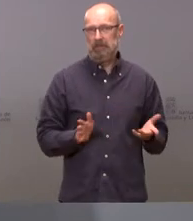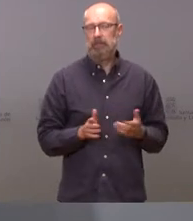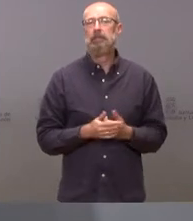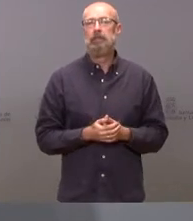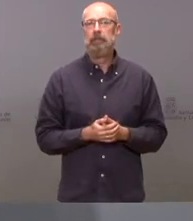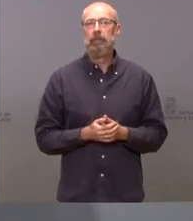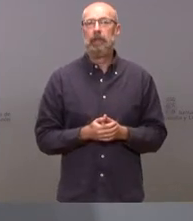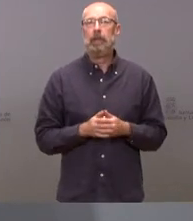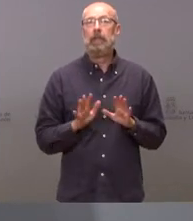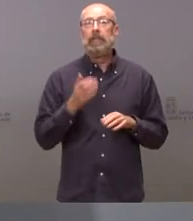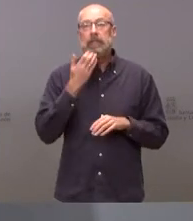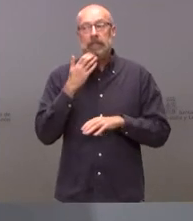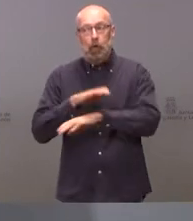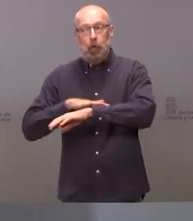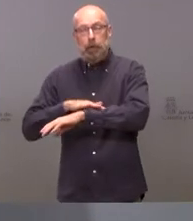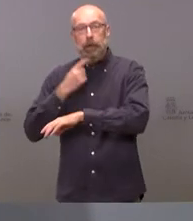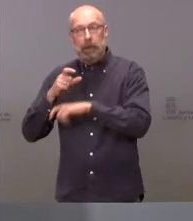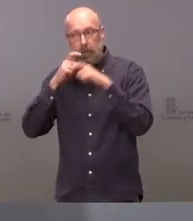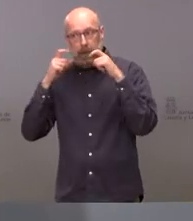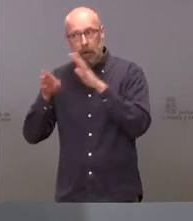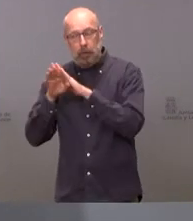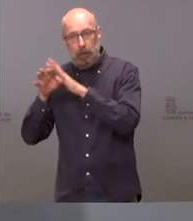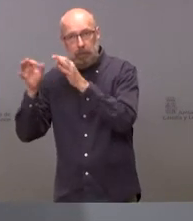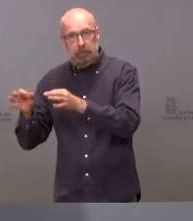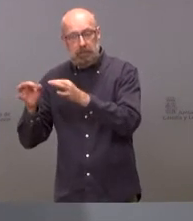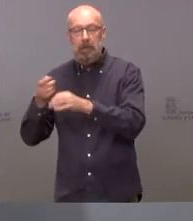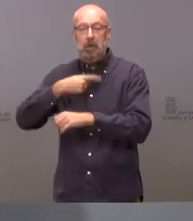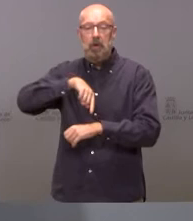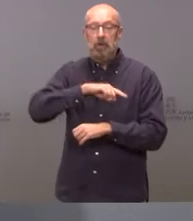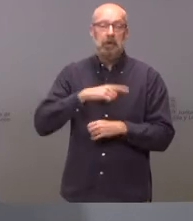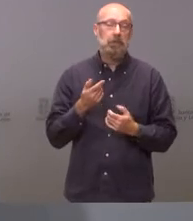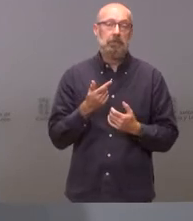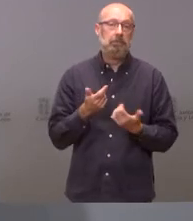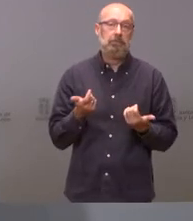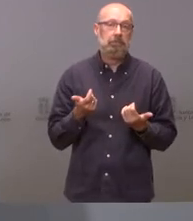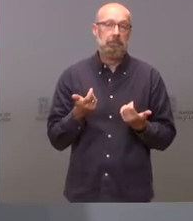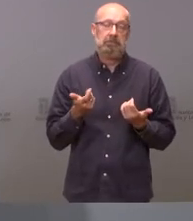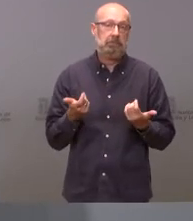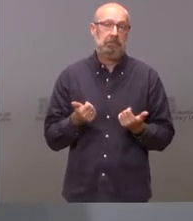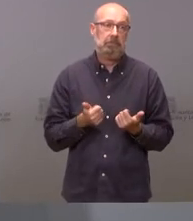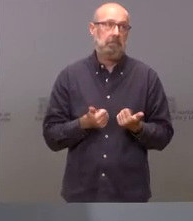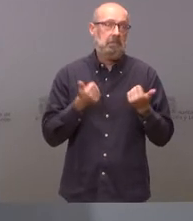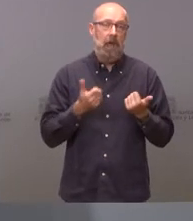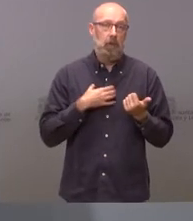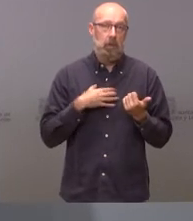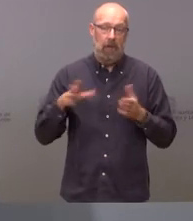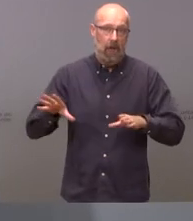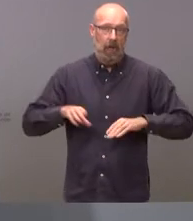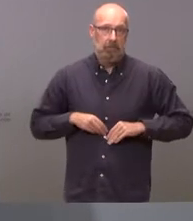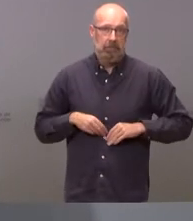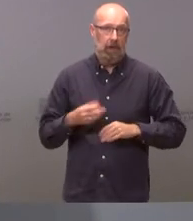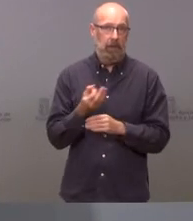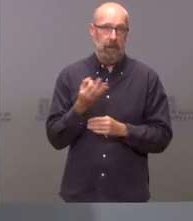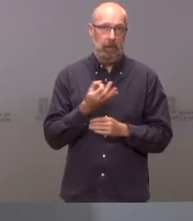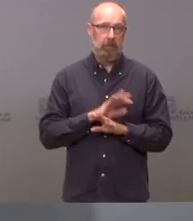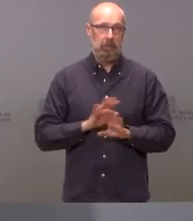si el gobierno ha decidido mantenerla nosotros naturalmente no nos queda otra opción que asumir